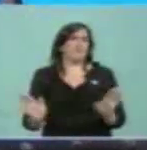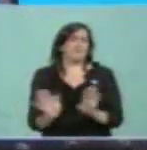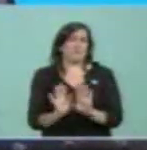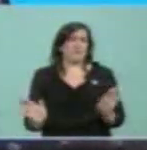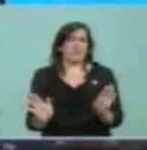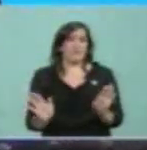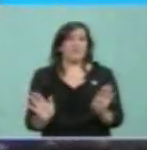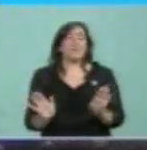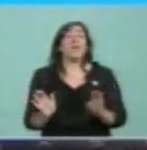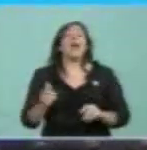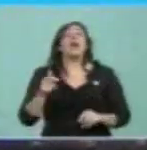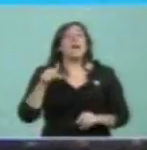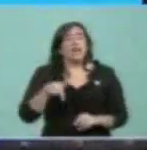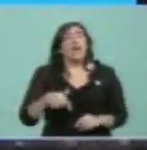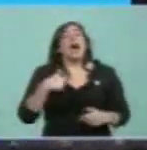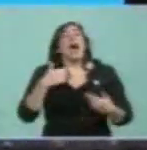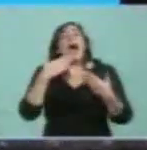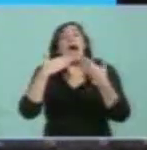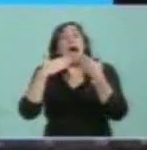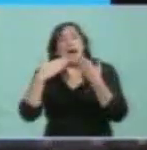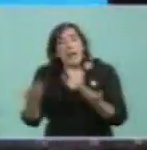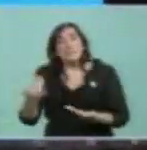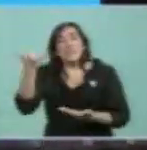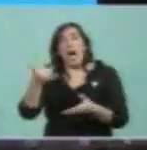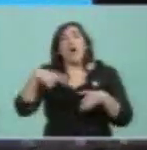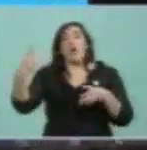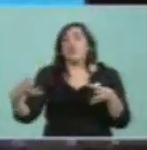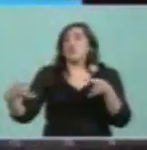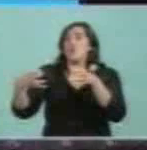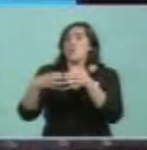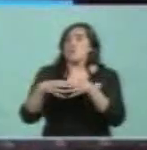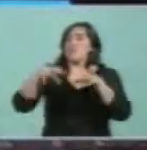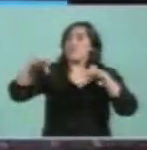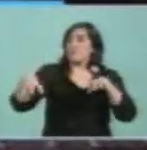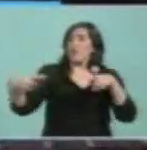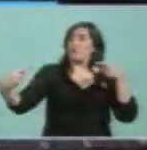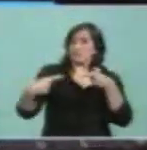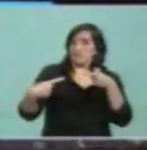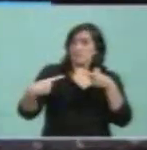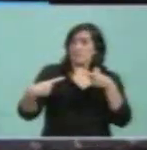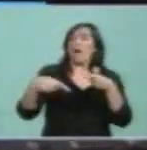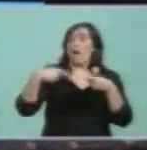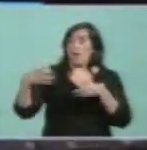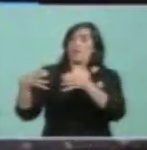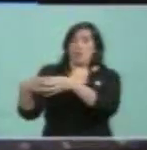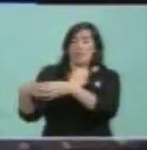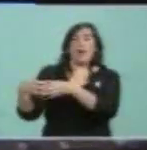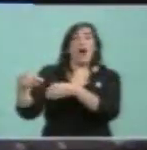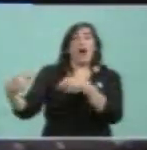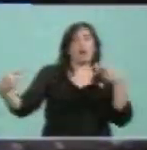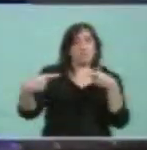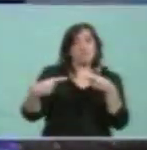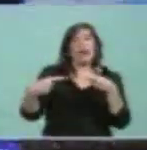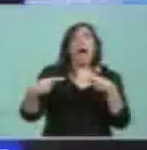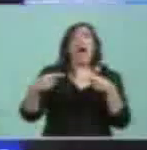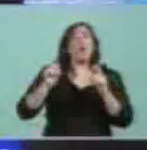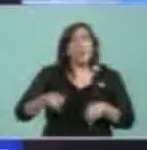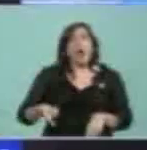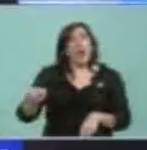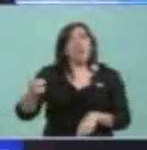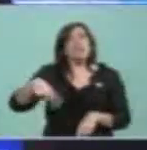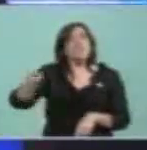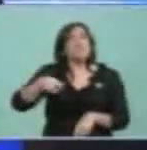a la oposición desde aquí, desde esta fecha patria, este 25 de mayo, el apoyo que dio